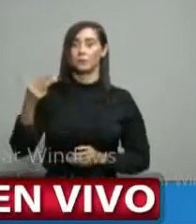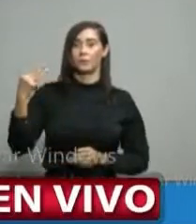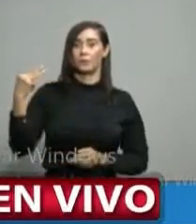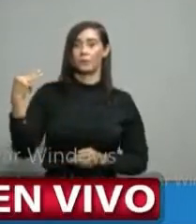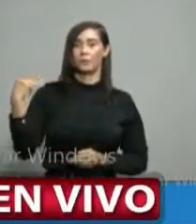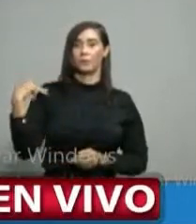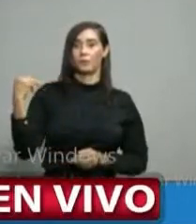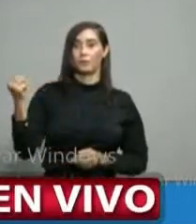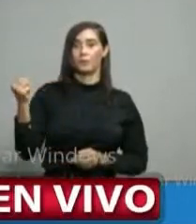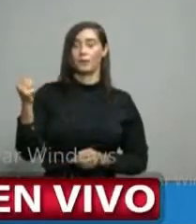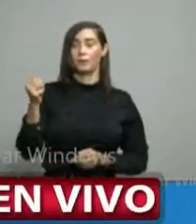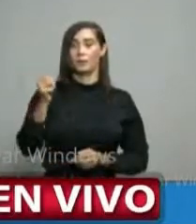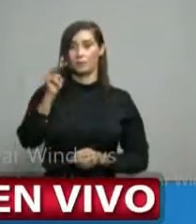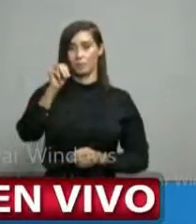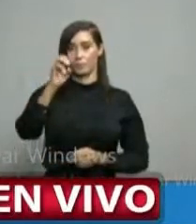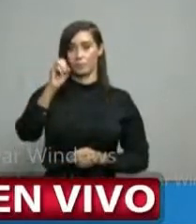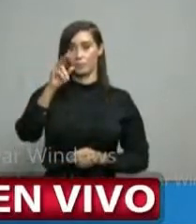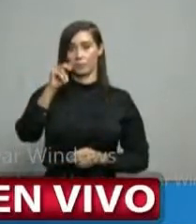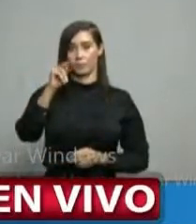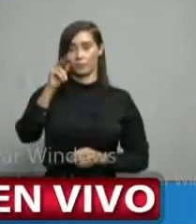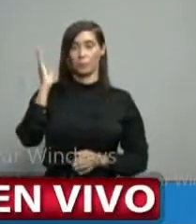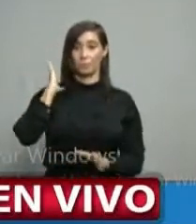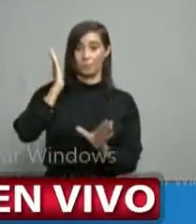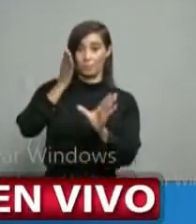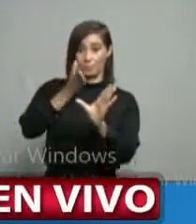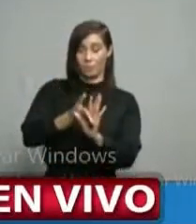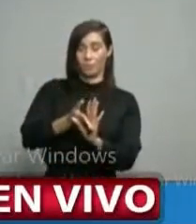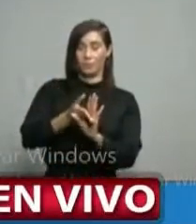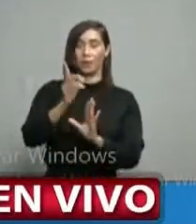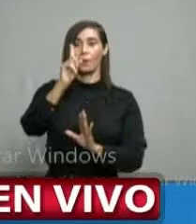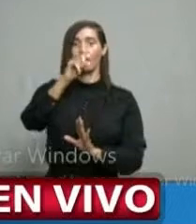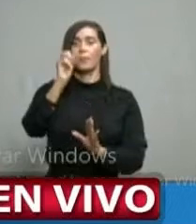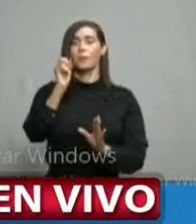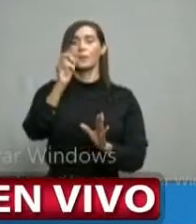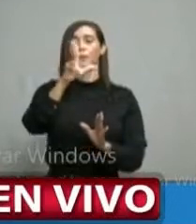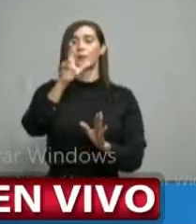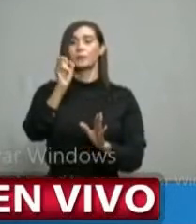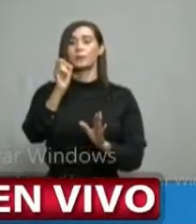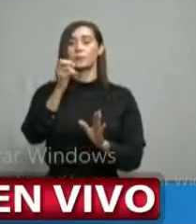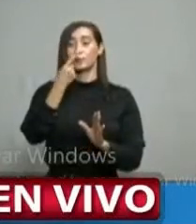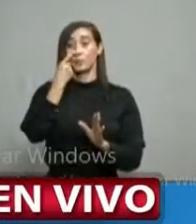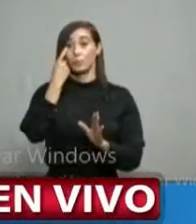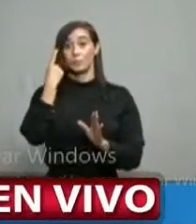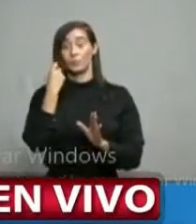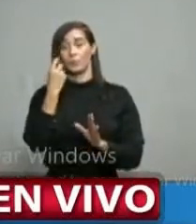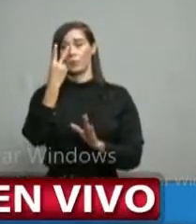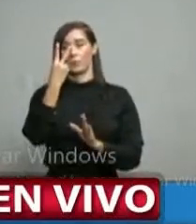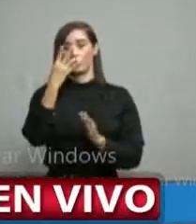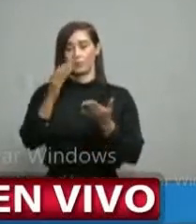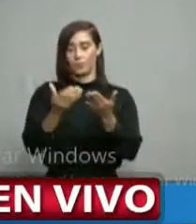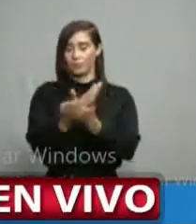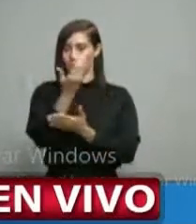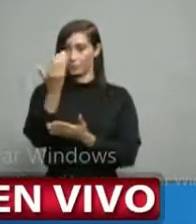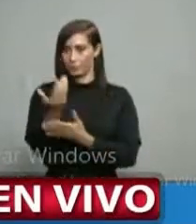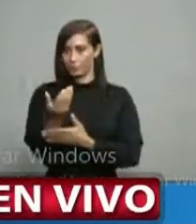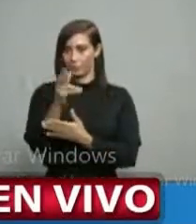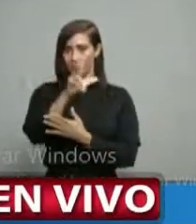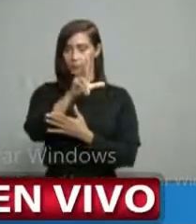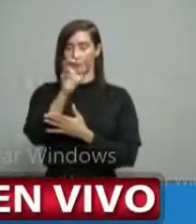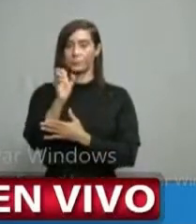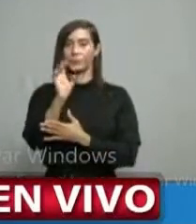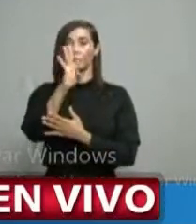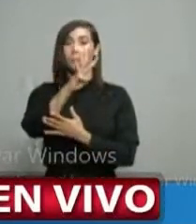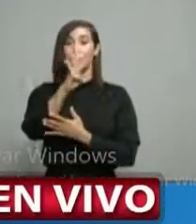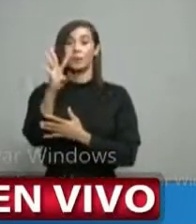.396 pruebas realizadas, 2 casos nuevos, 344